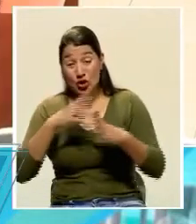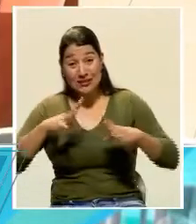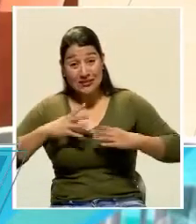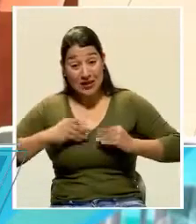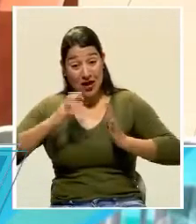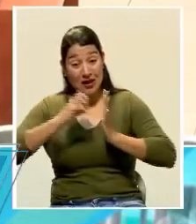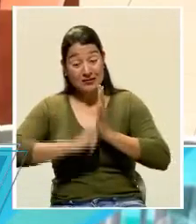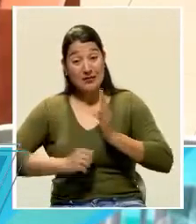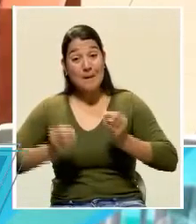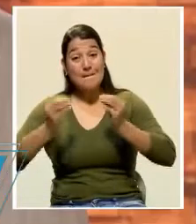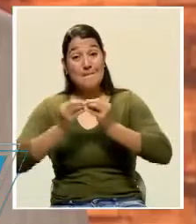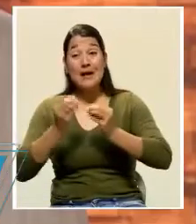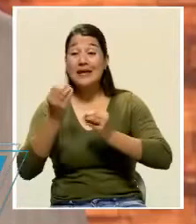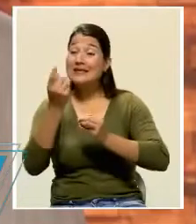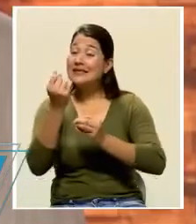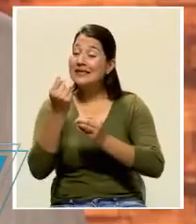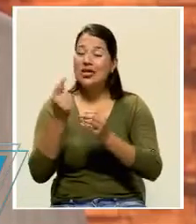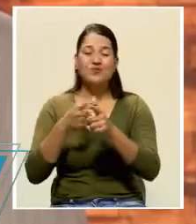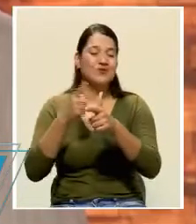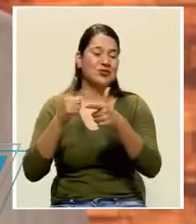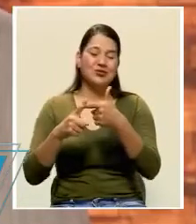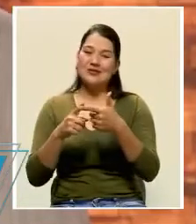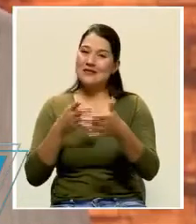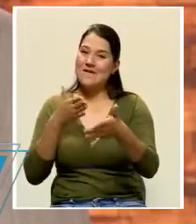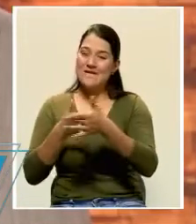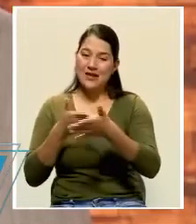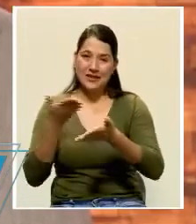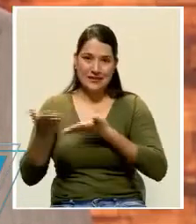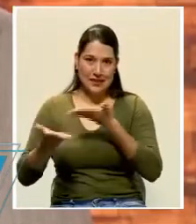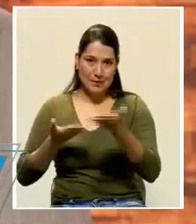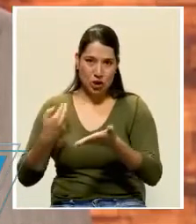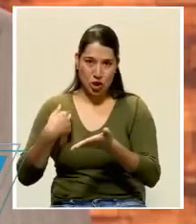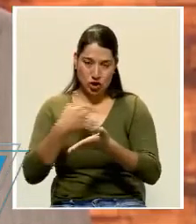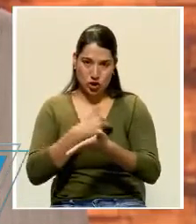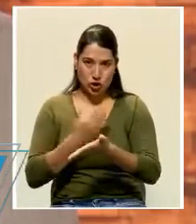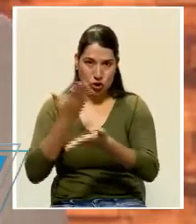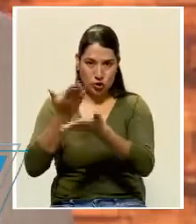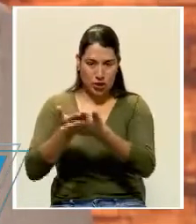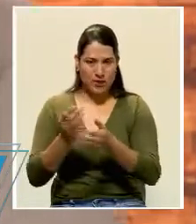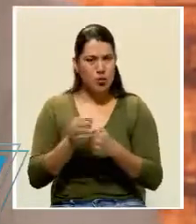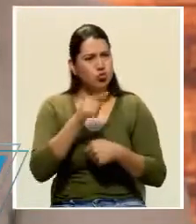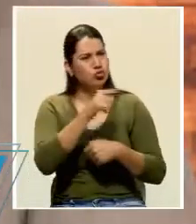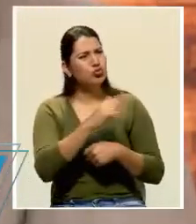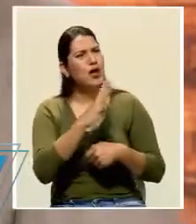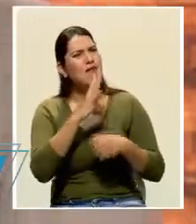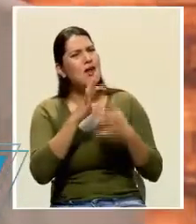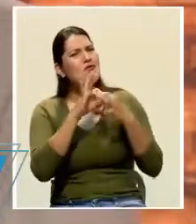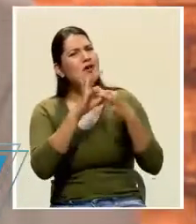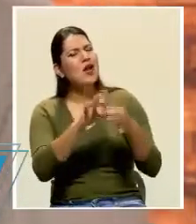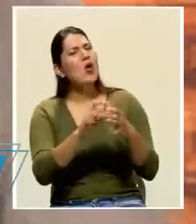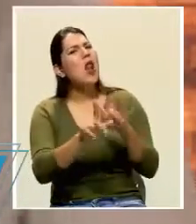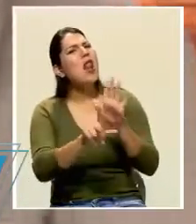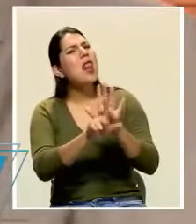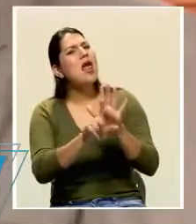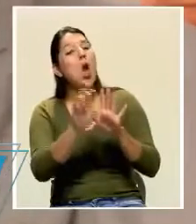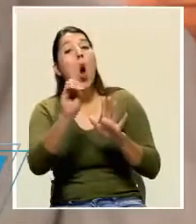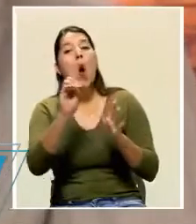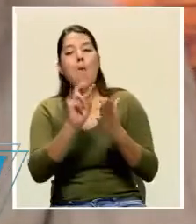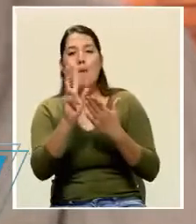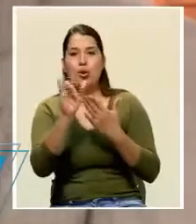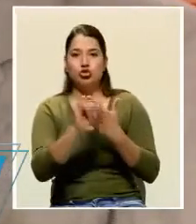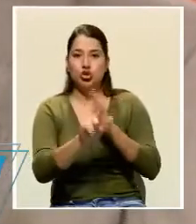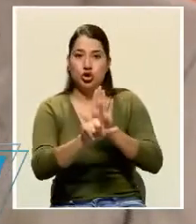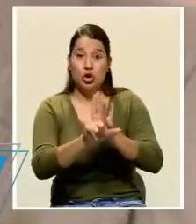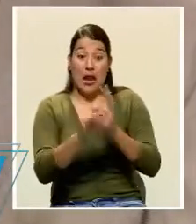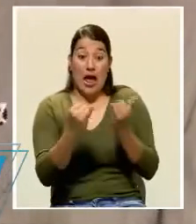rigor y con mayor evidencia. Don Fernando, usted mencionaba también sobre algunas leyes o proyectos de ley que